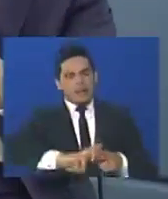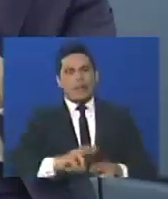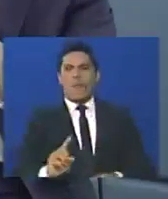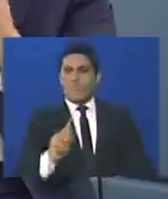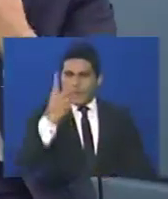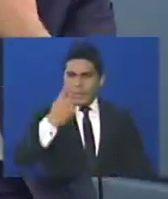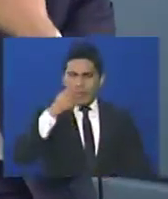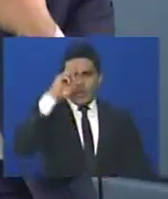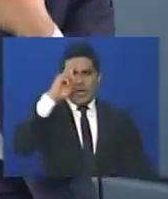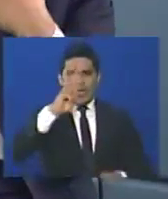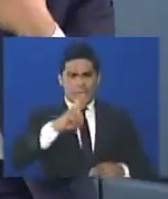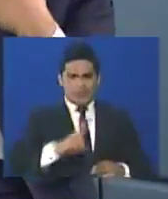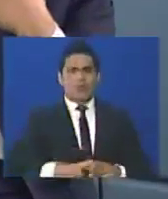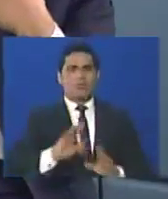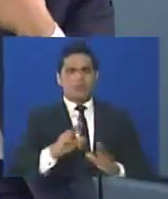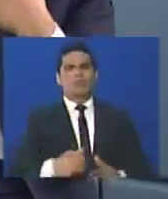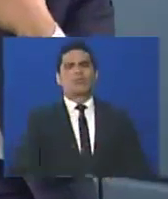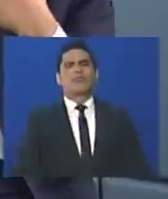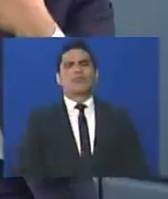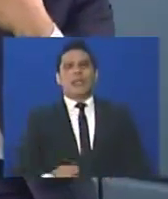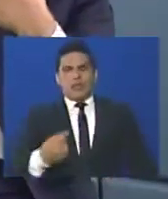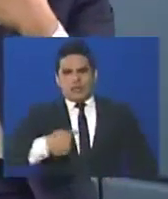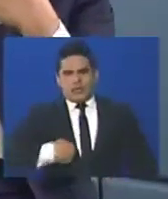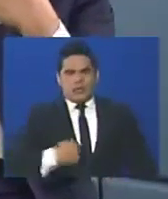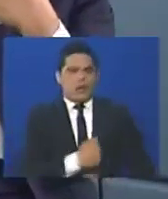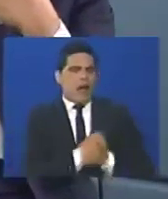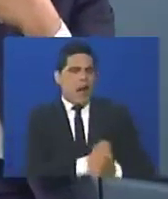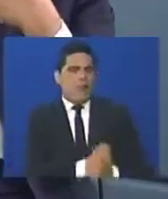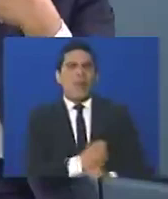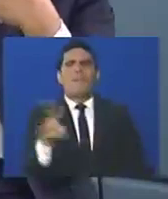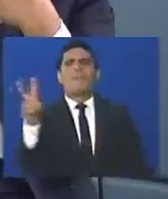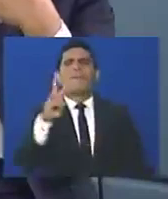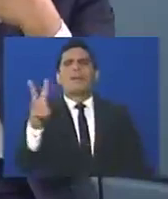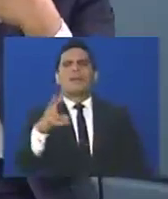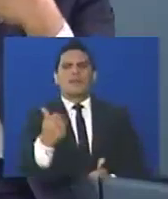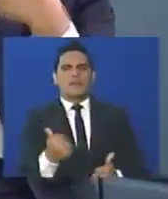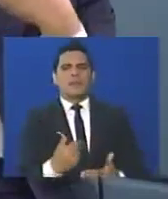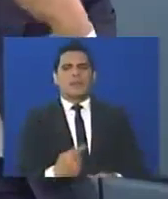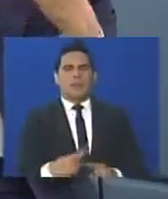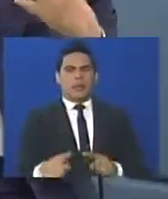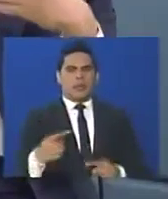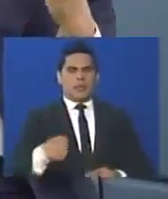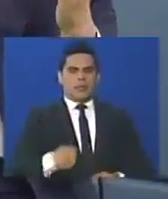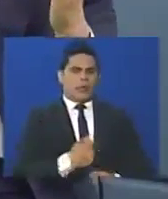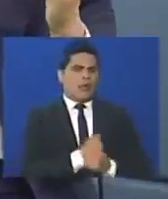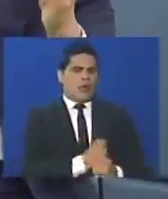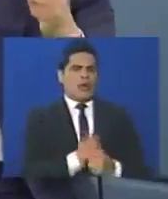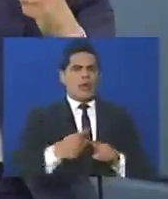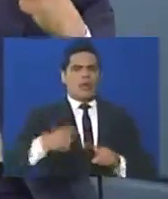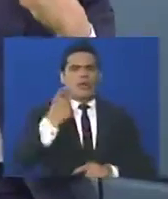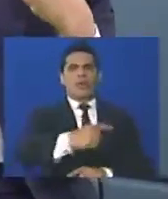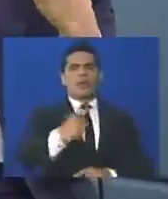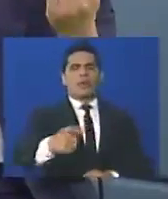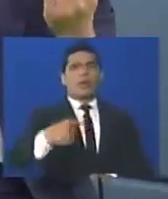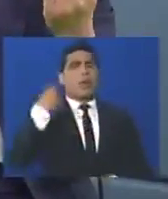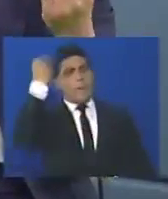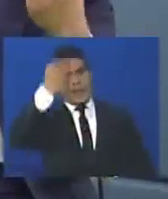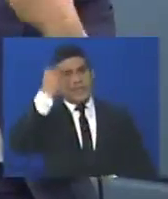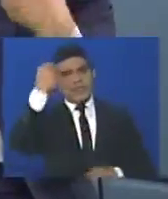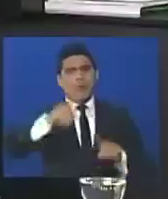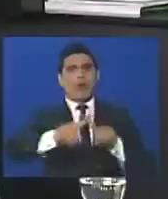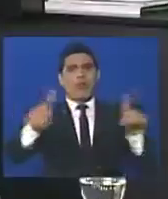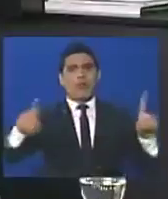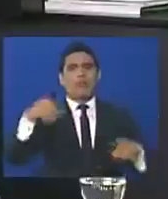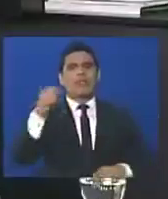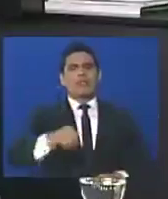lugar, yo por ejemplo no creo, yo amo mi país, pero nunca me las he dado que lo quiero más que otro, puedo tener puntos de vista distintos,